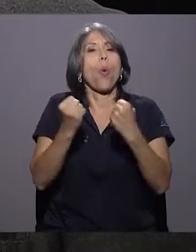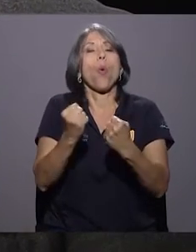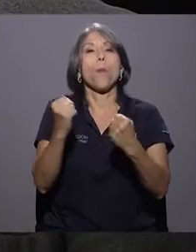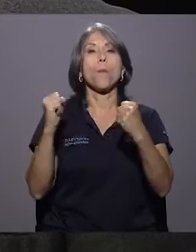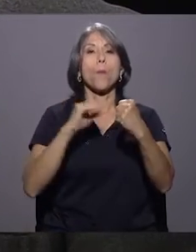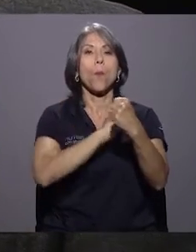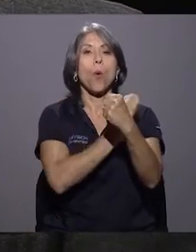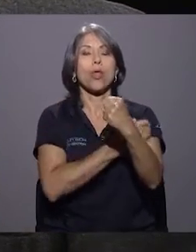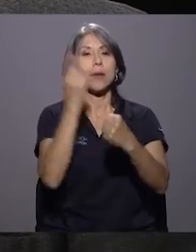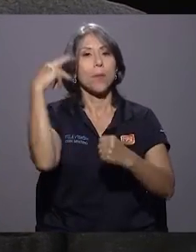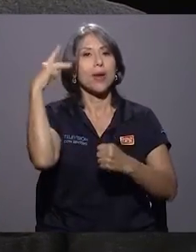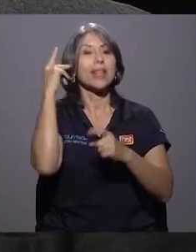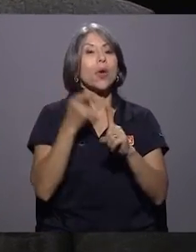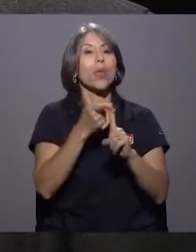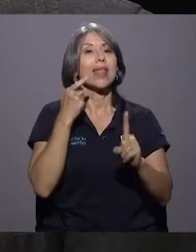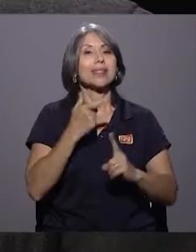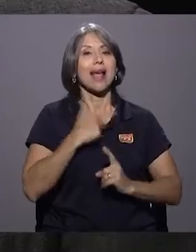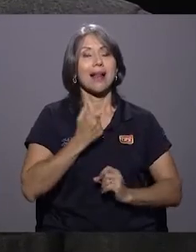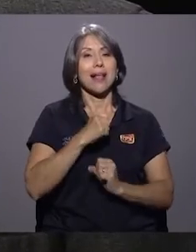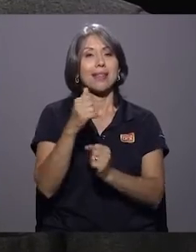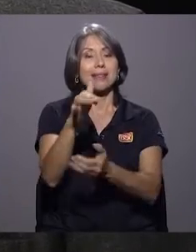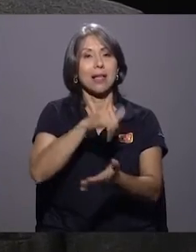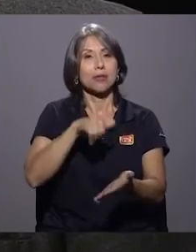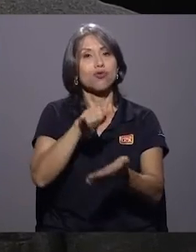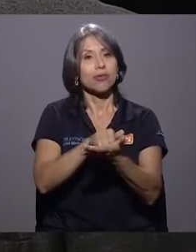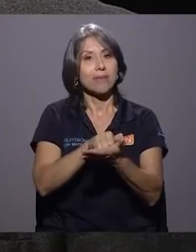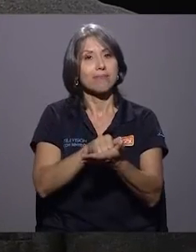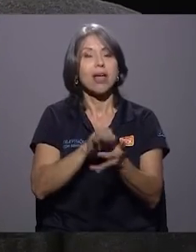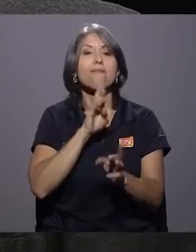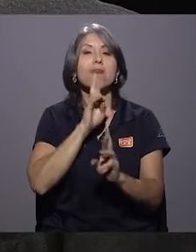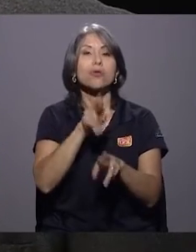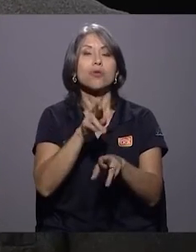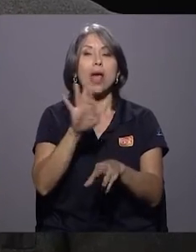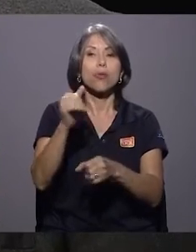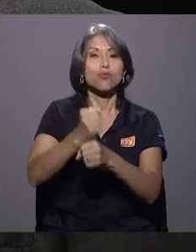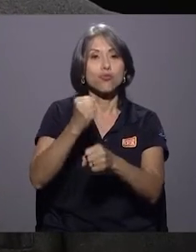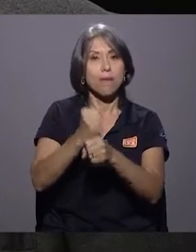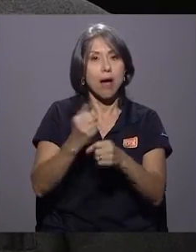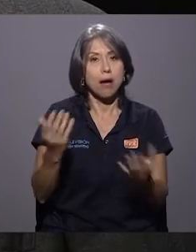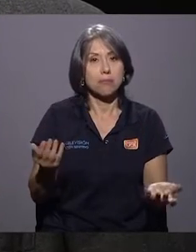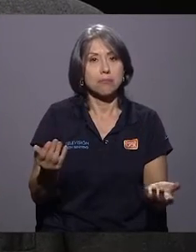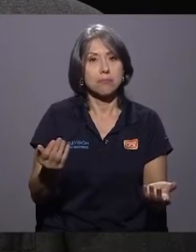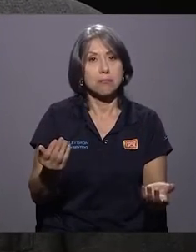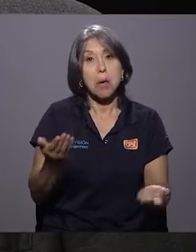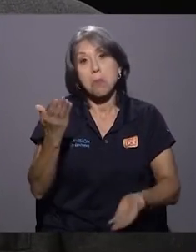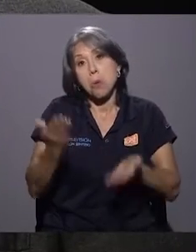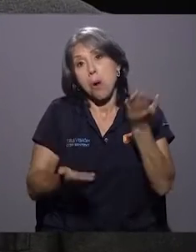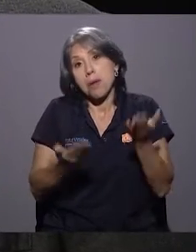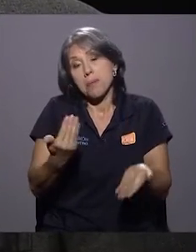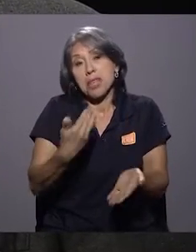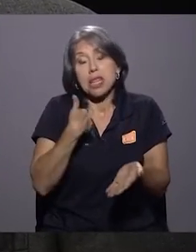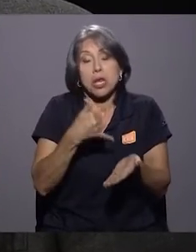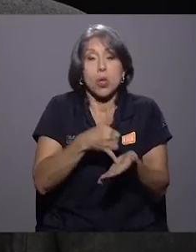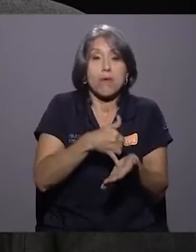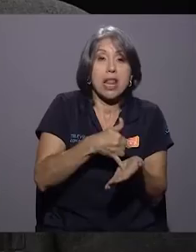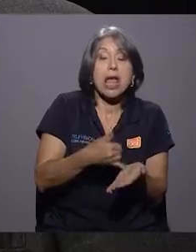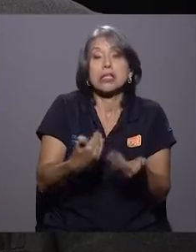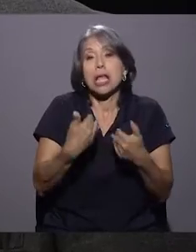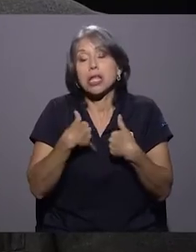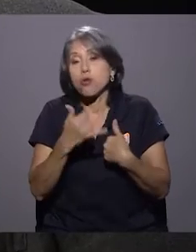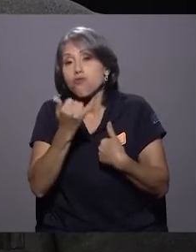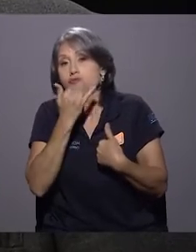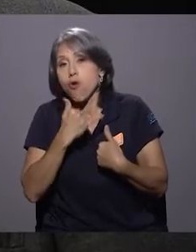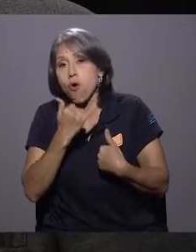San José, derivado en mucho del trabajo que ha realizado. Probablemente ha tenido debilidades y errores, como todos los demás,